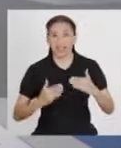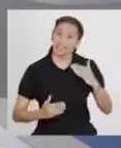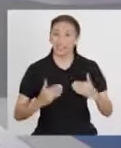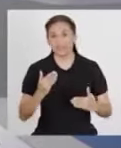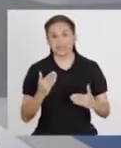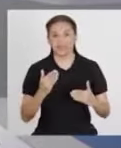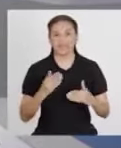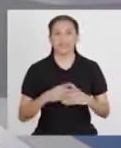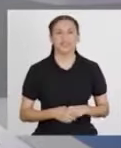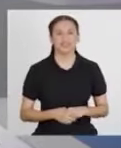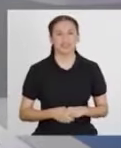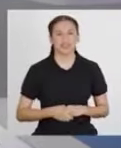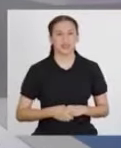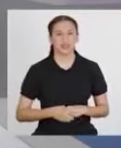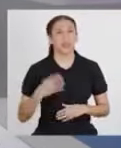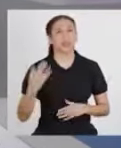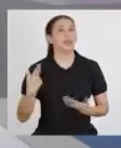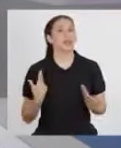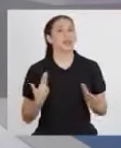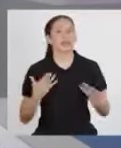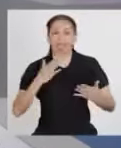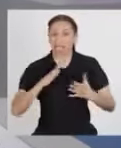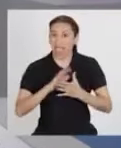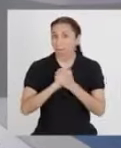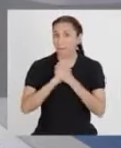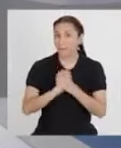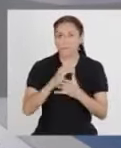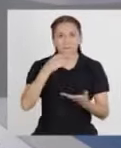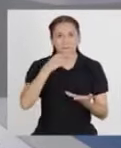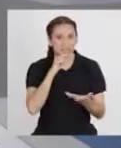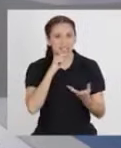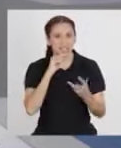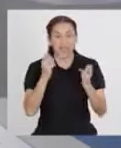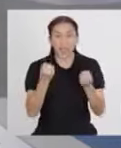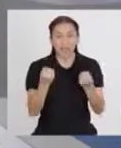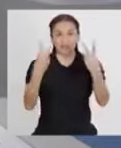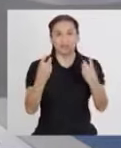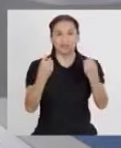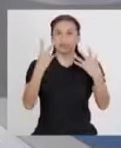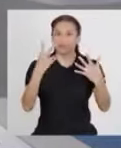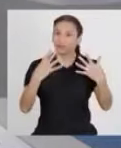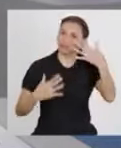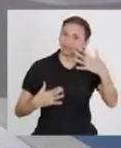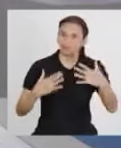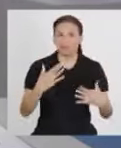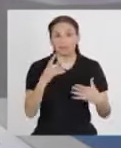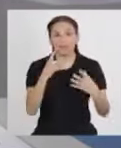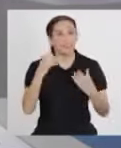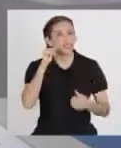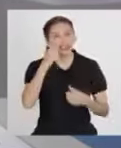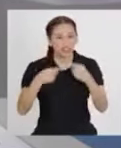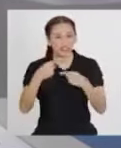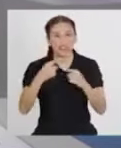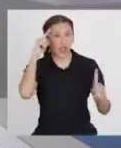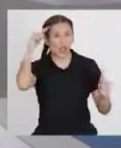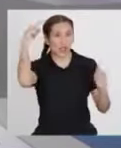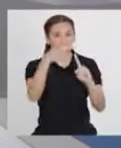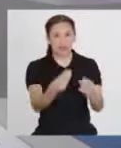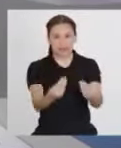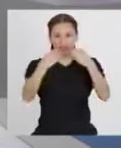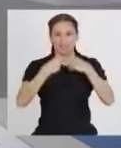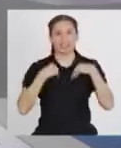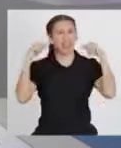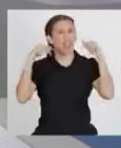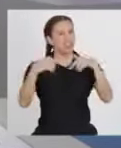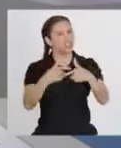¡Makamot! Nuestra amiga virtual que como día a día nos tiene un desafío preparado en